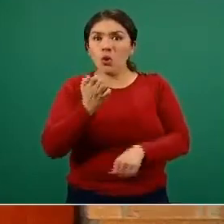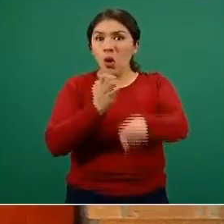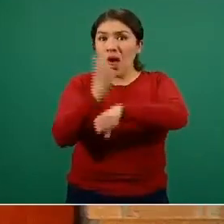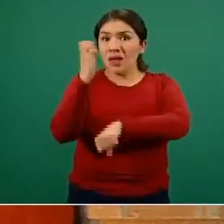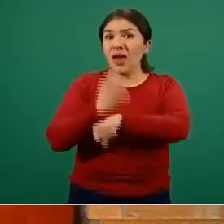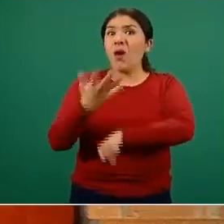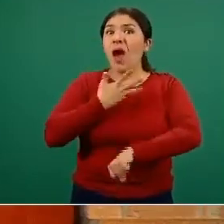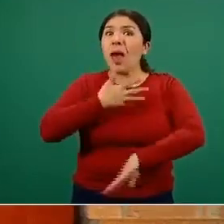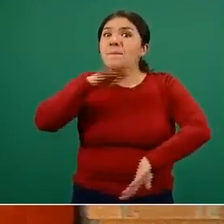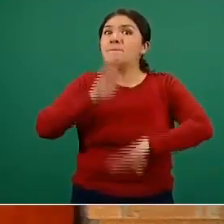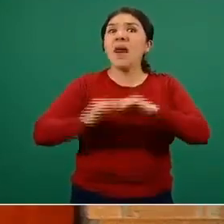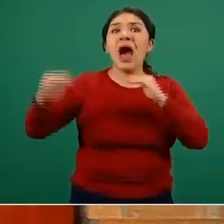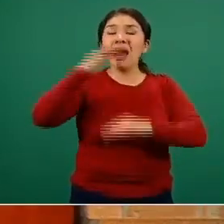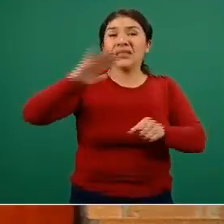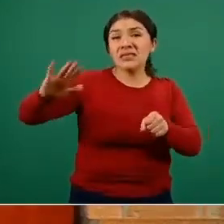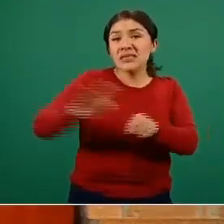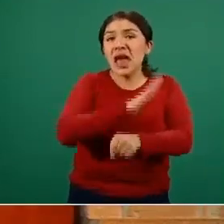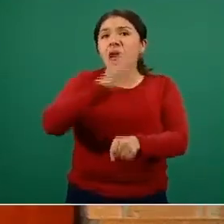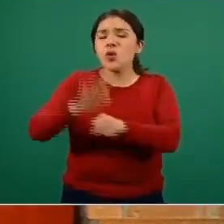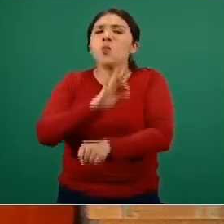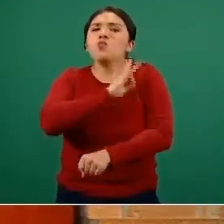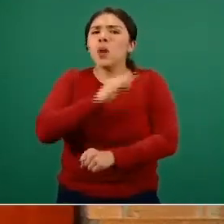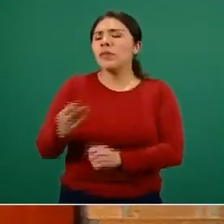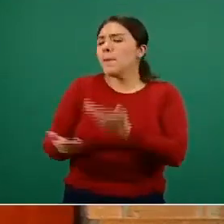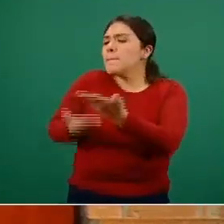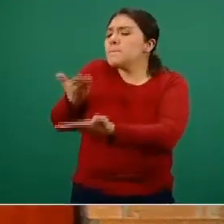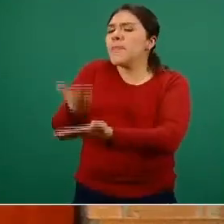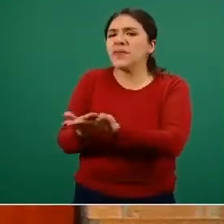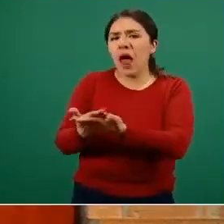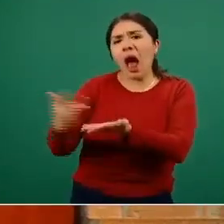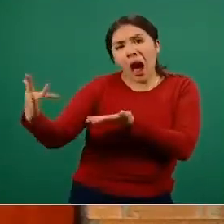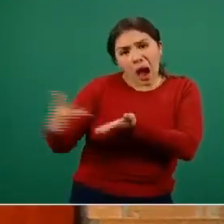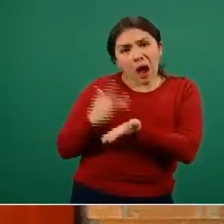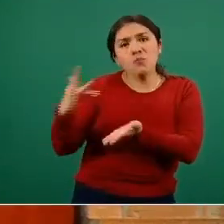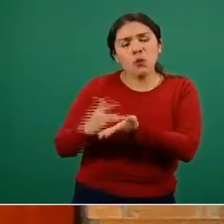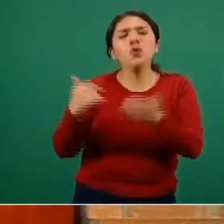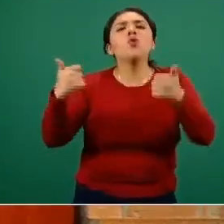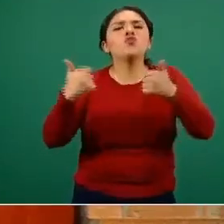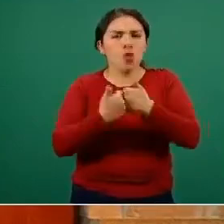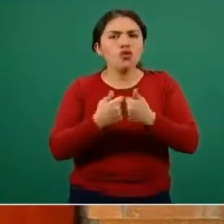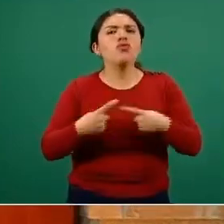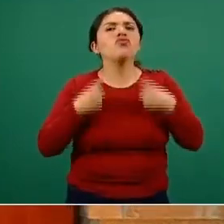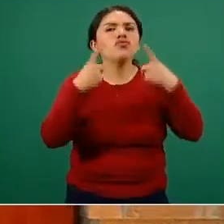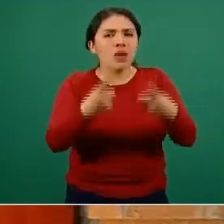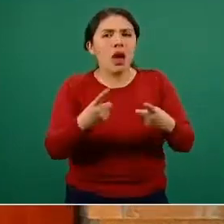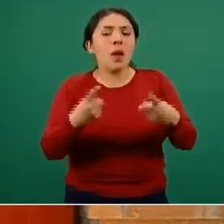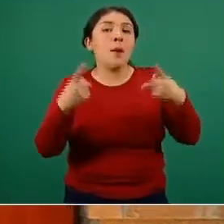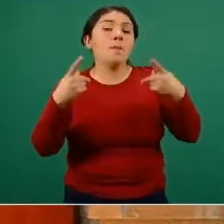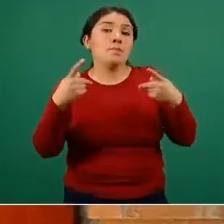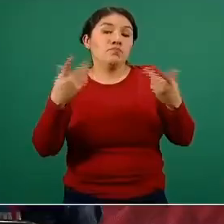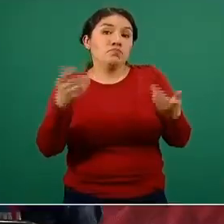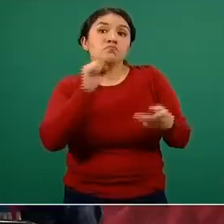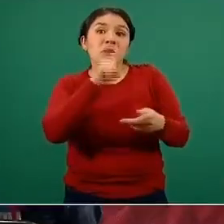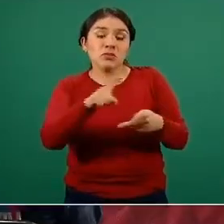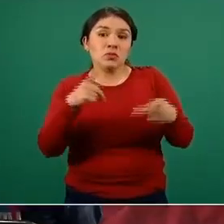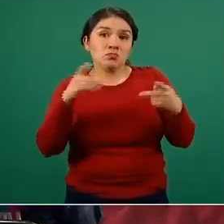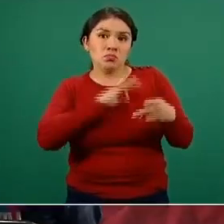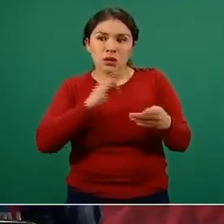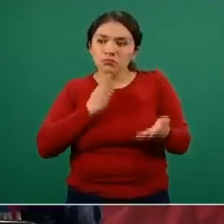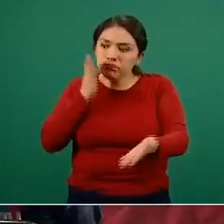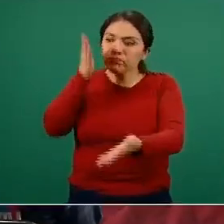tienen mayor saturación pueden solicitar el apoyo y lo reciben a través de que acudan a las mismas